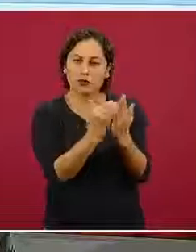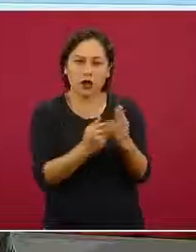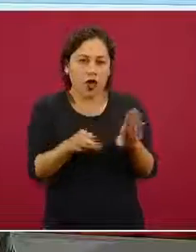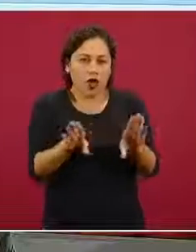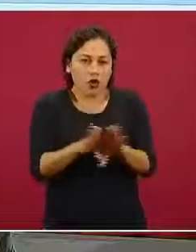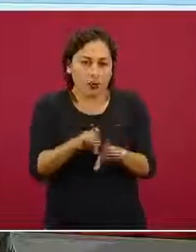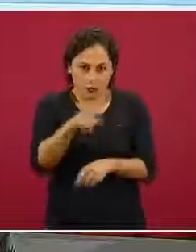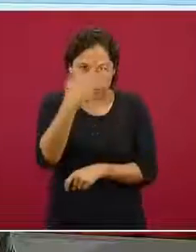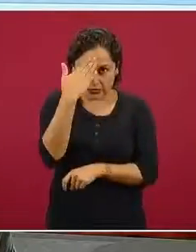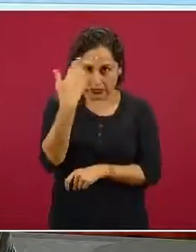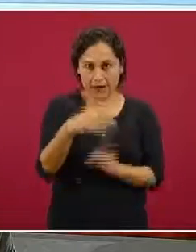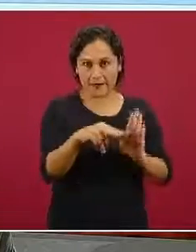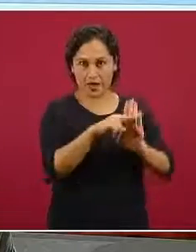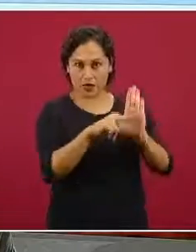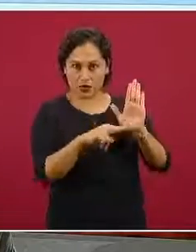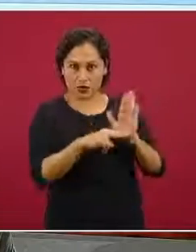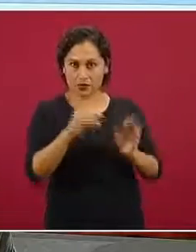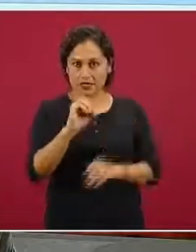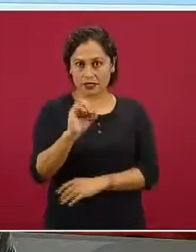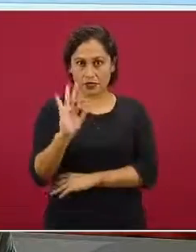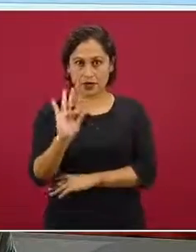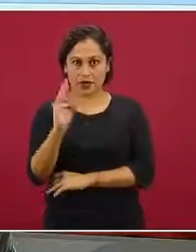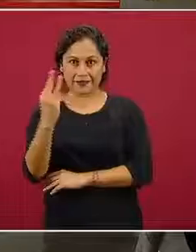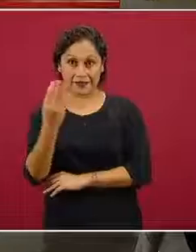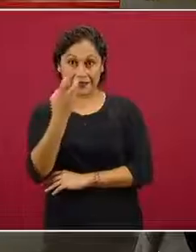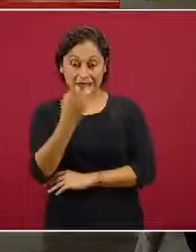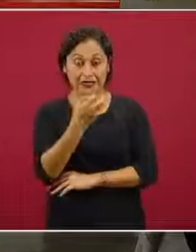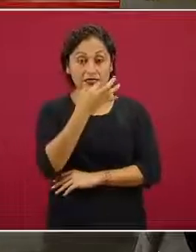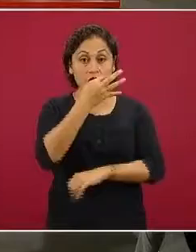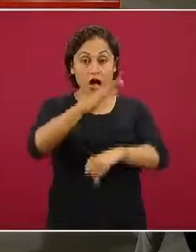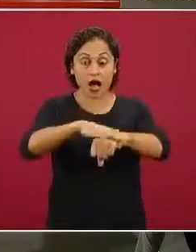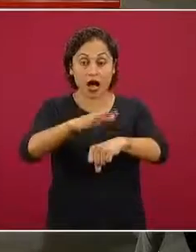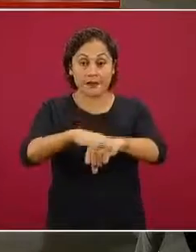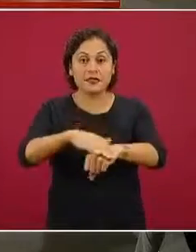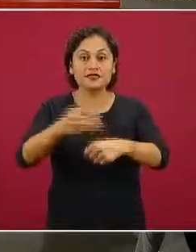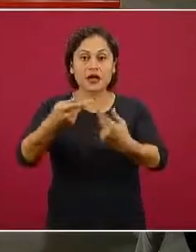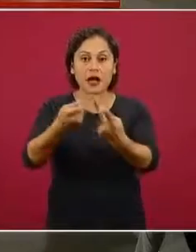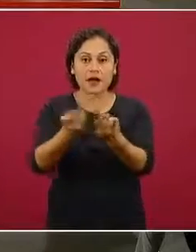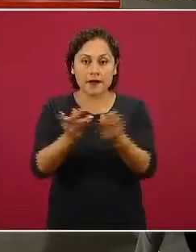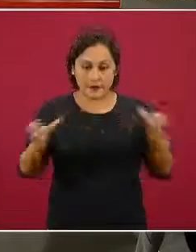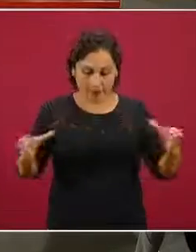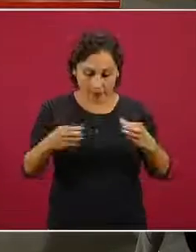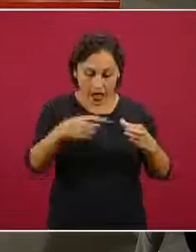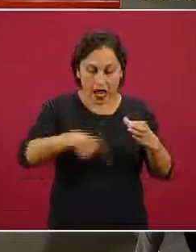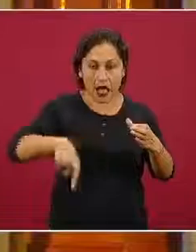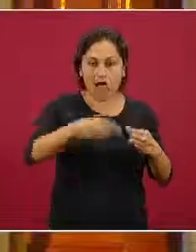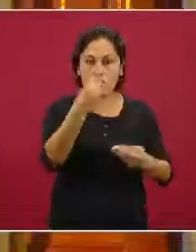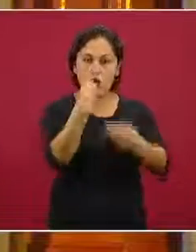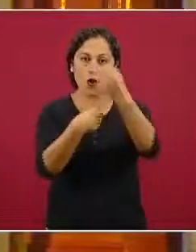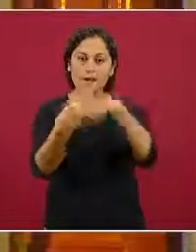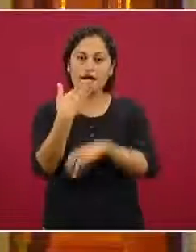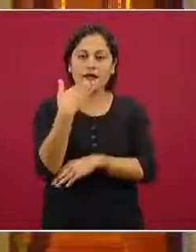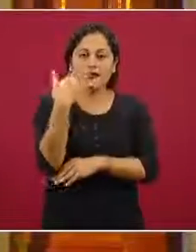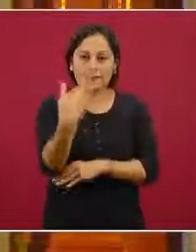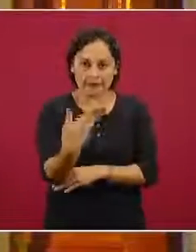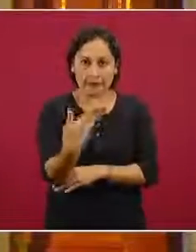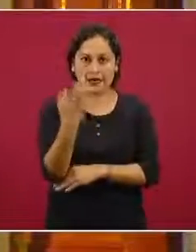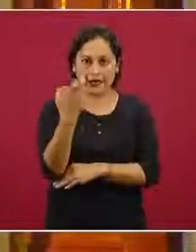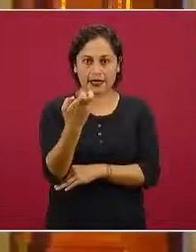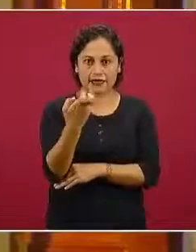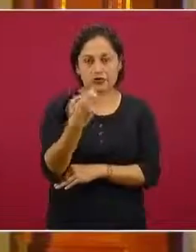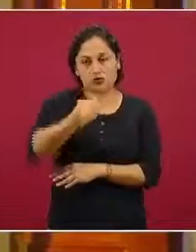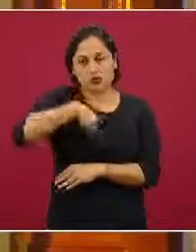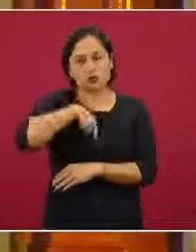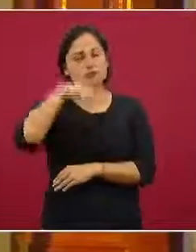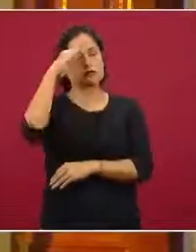la 043, que es una norma de promoción, que es donde se define el plato del buen comer y una serie de elementos claves para decir qué es una